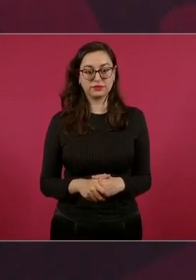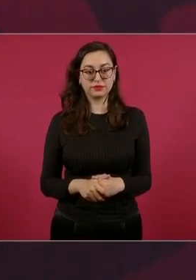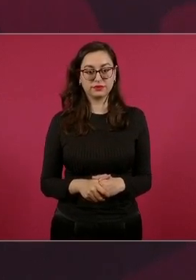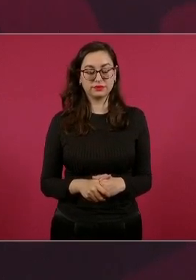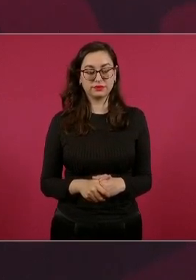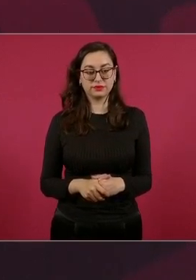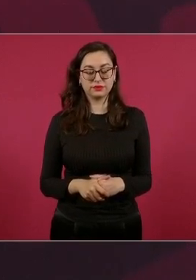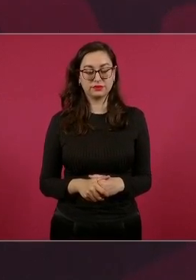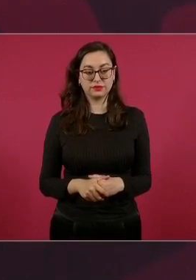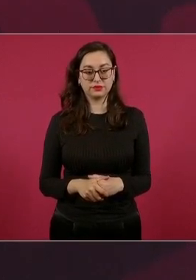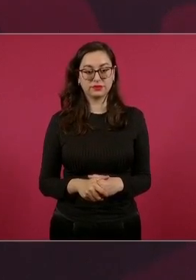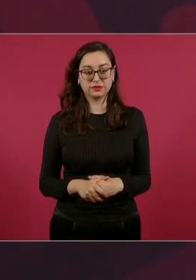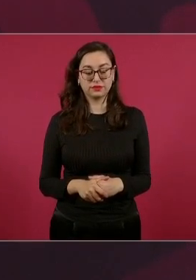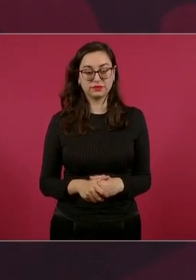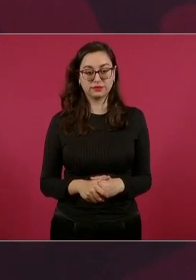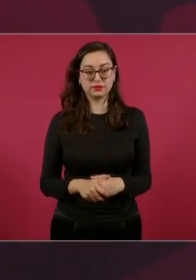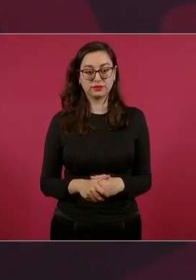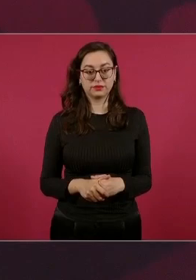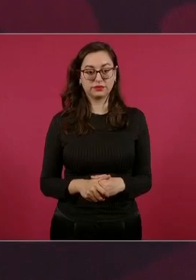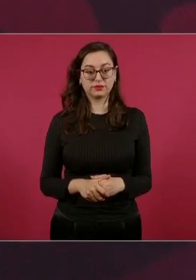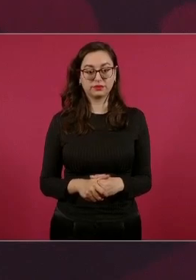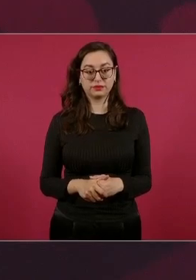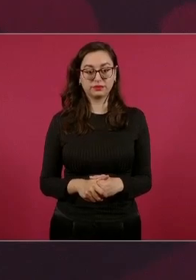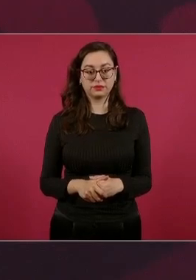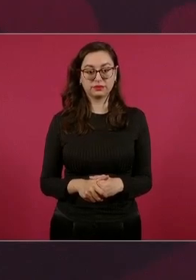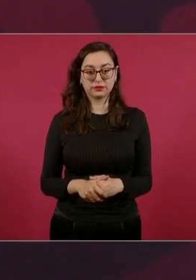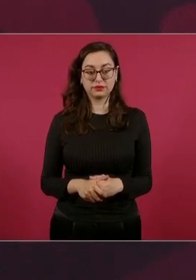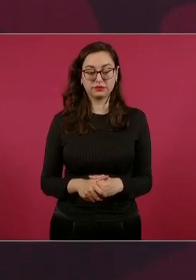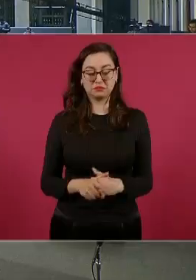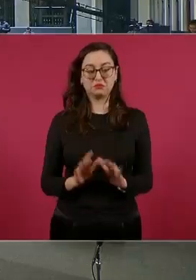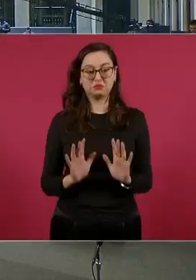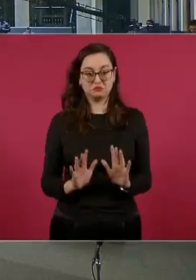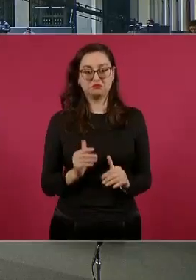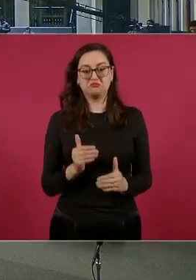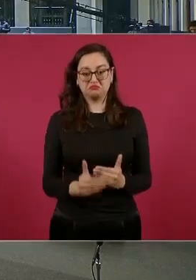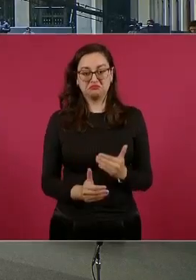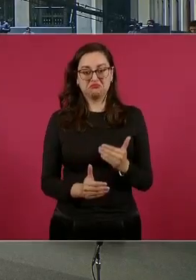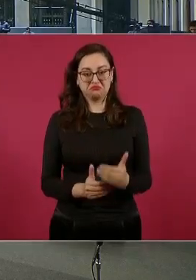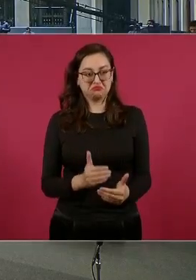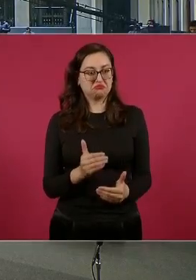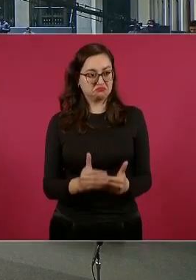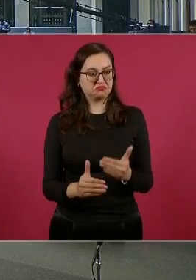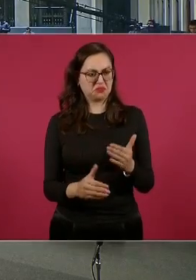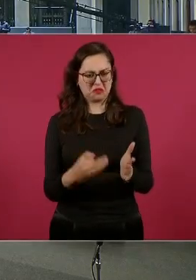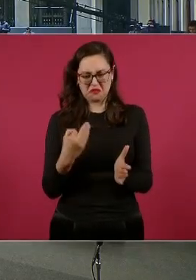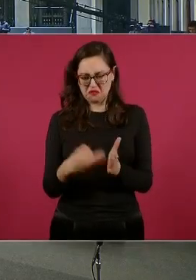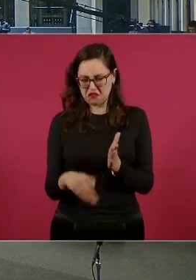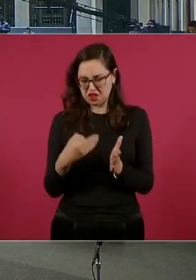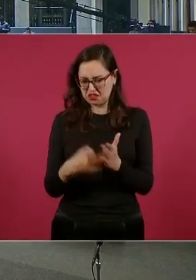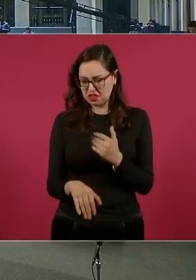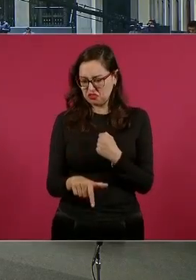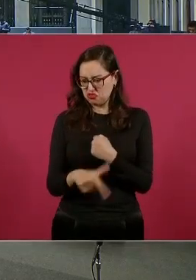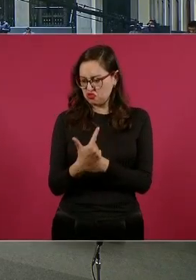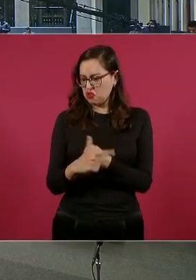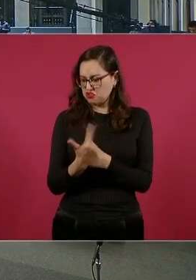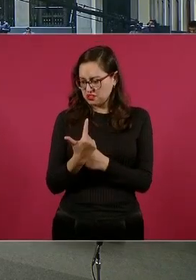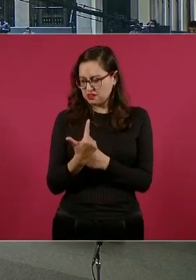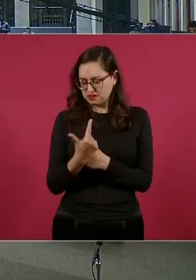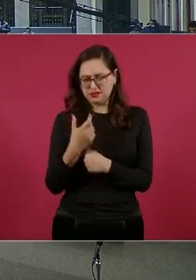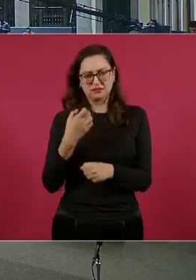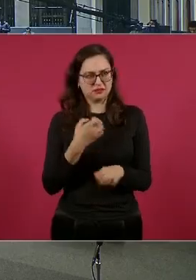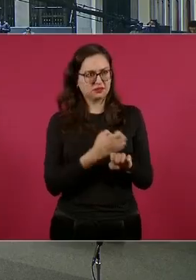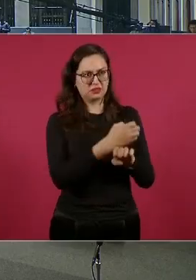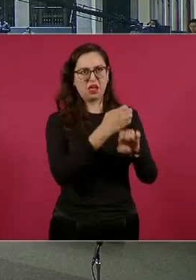12, vamos avanzando. Creo que vamos a terminar a mediados de agosto,